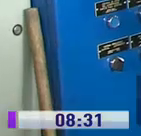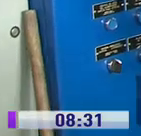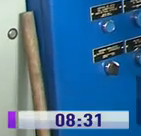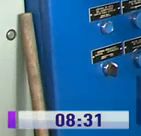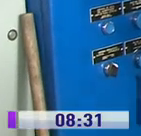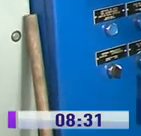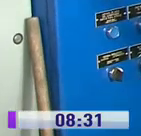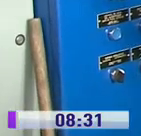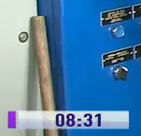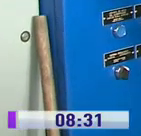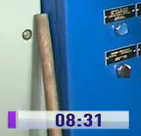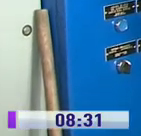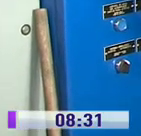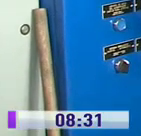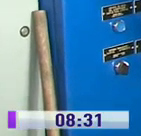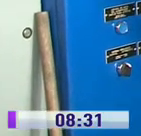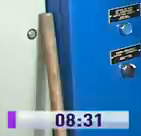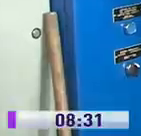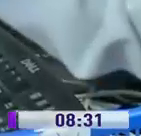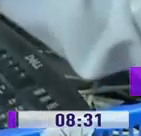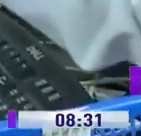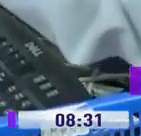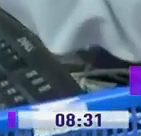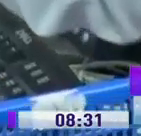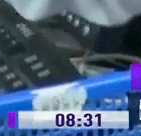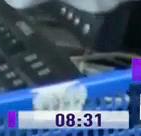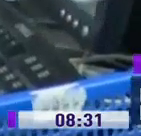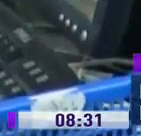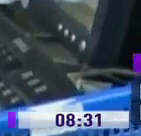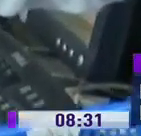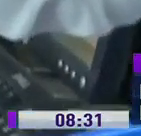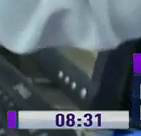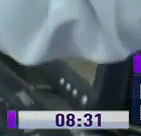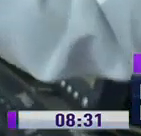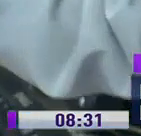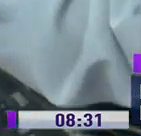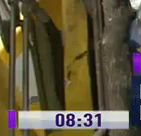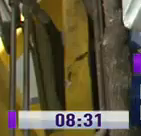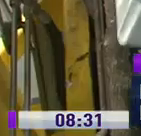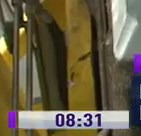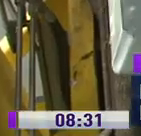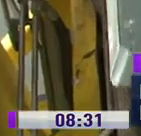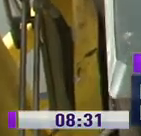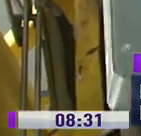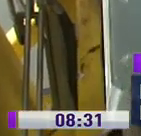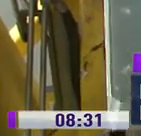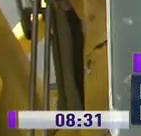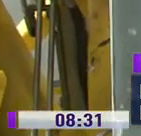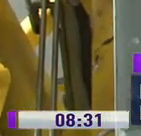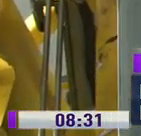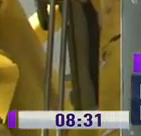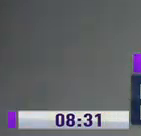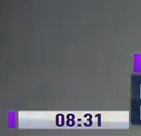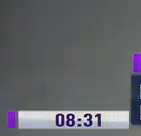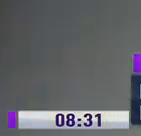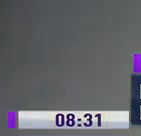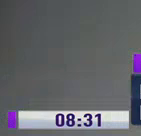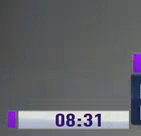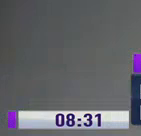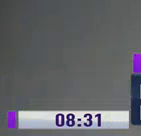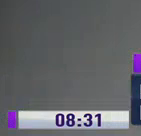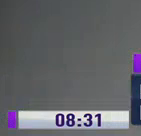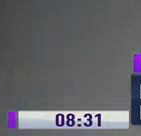Quito. En el protocolo también consta la adquisición de un incinerador para material hospitalario con una inversión de 50 mil dólares y la